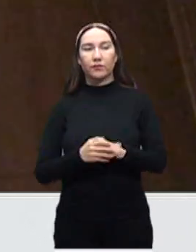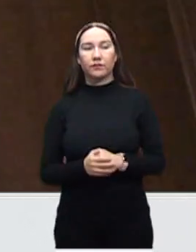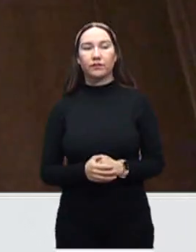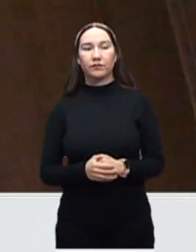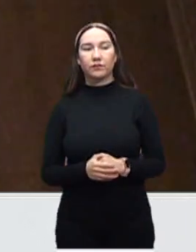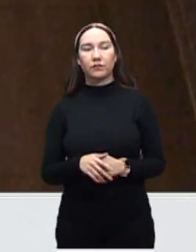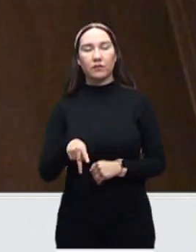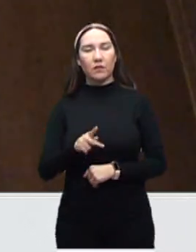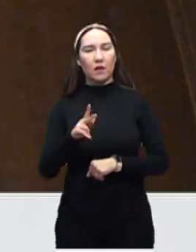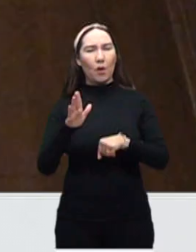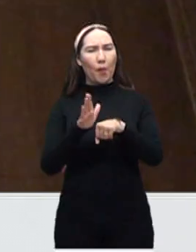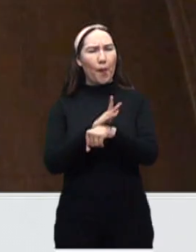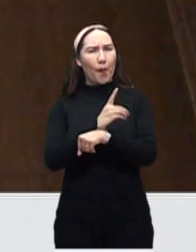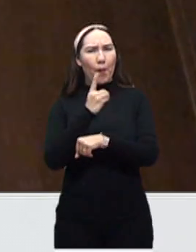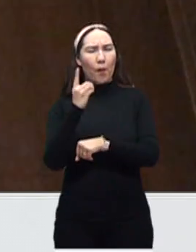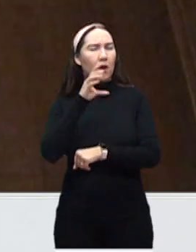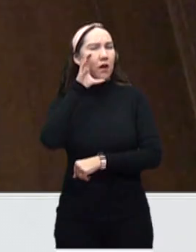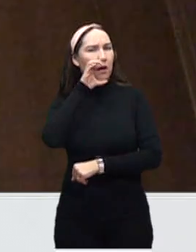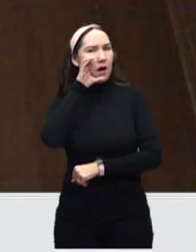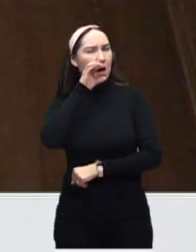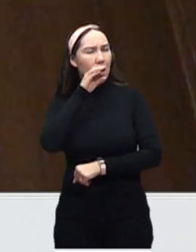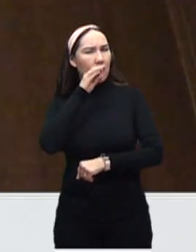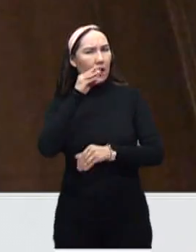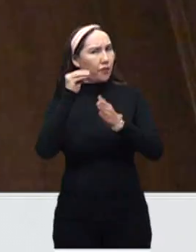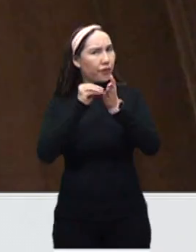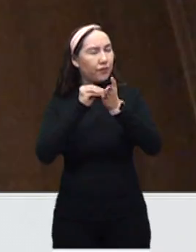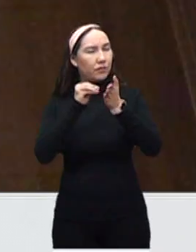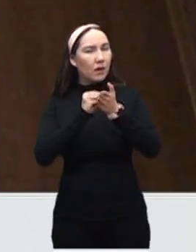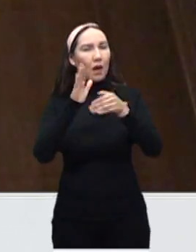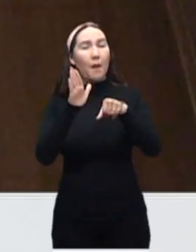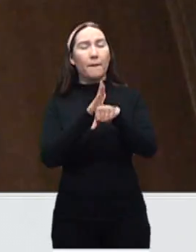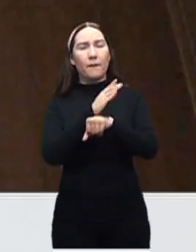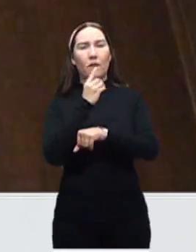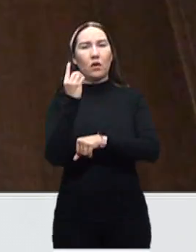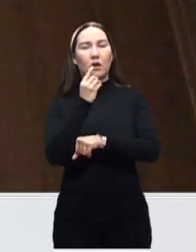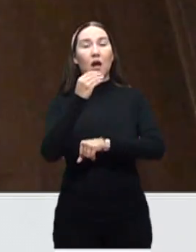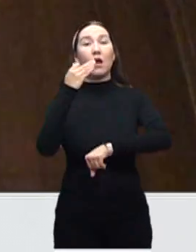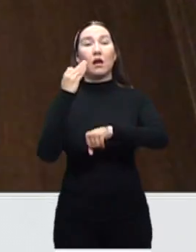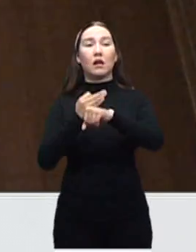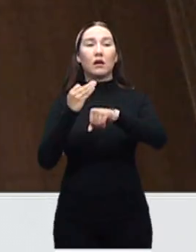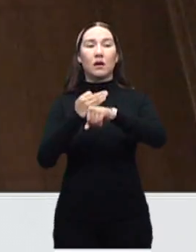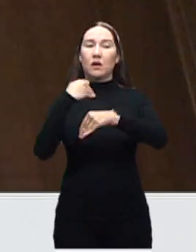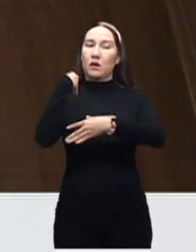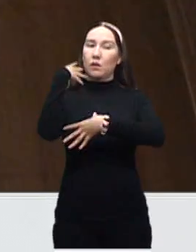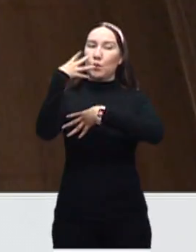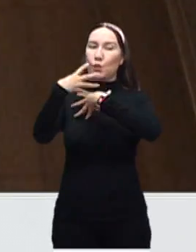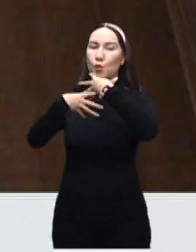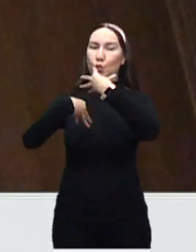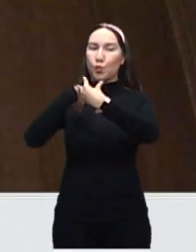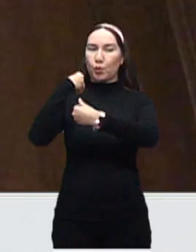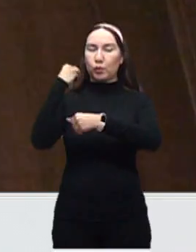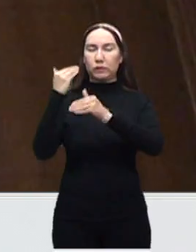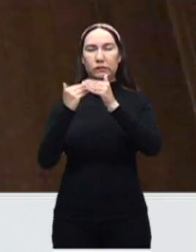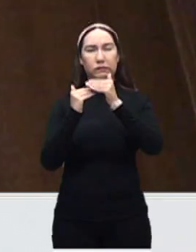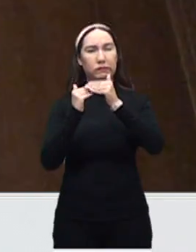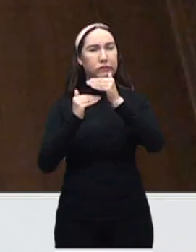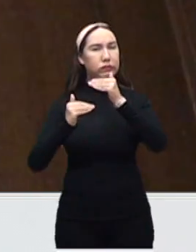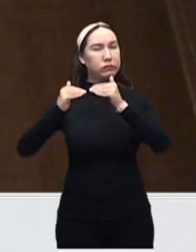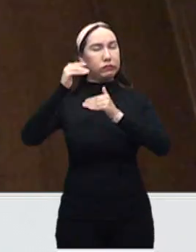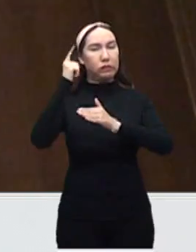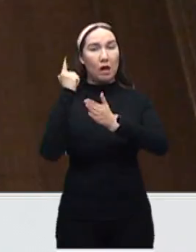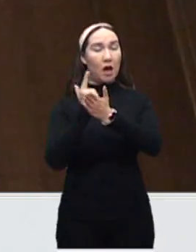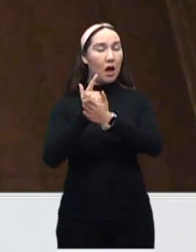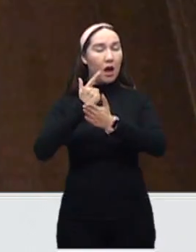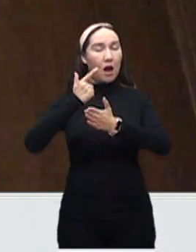qué seguimos en naranja? Porque a pesar de que estamos en una situación alta, de alta transmisión, que es menor a lo que